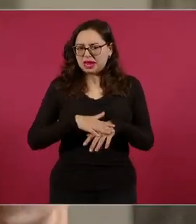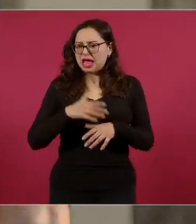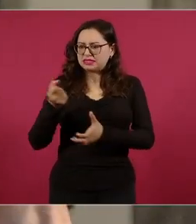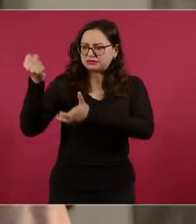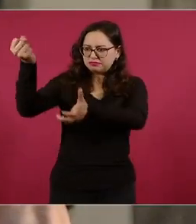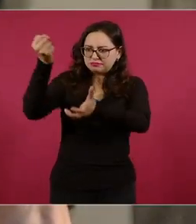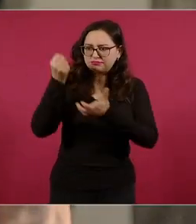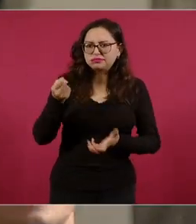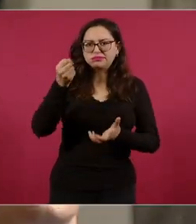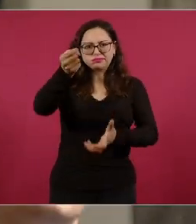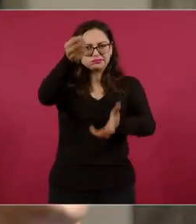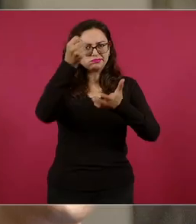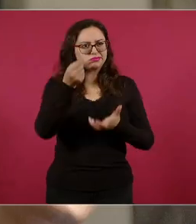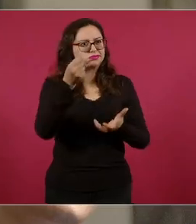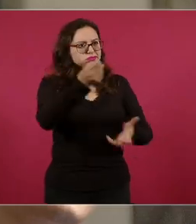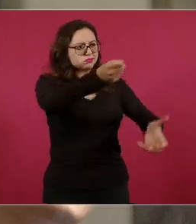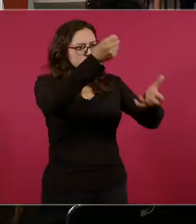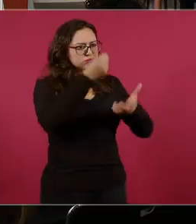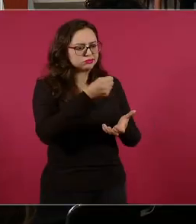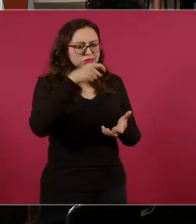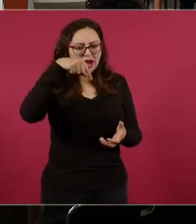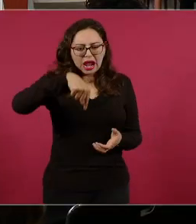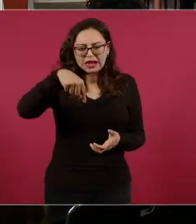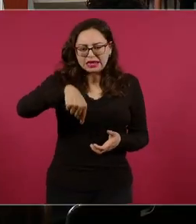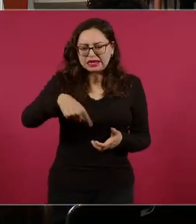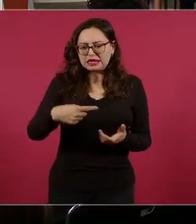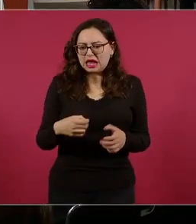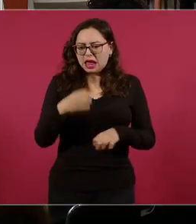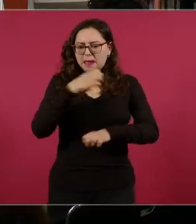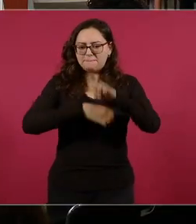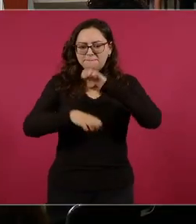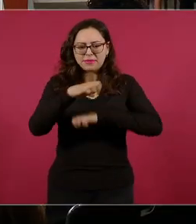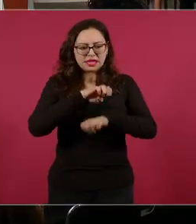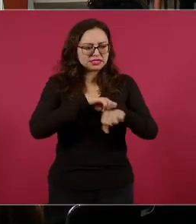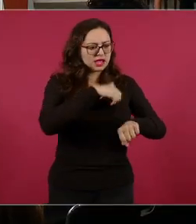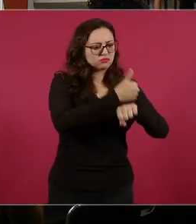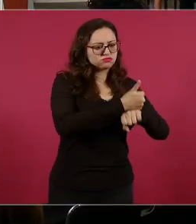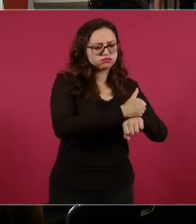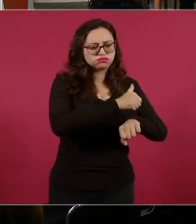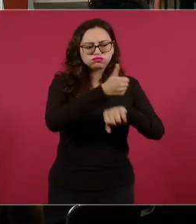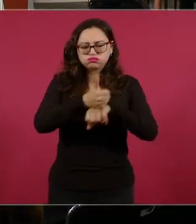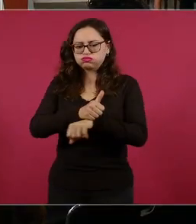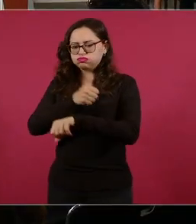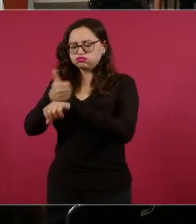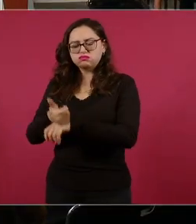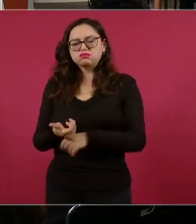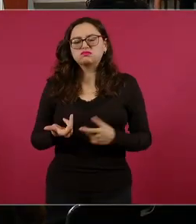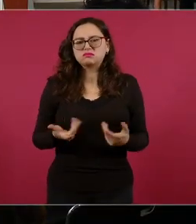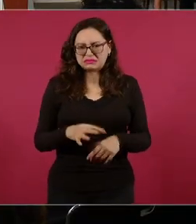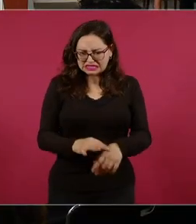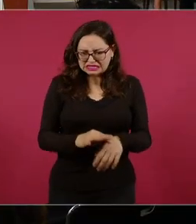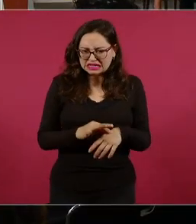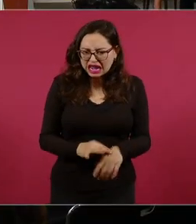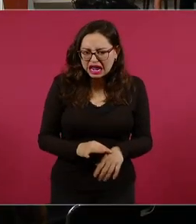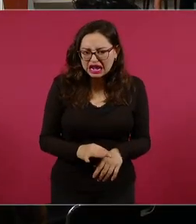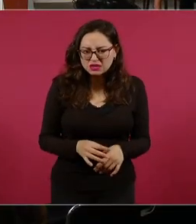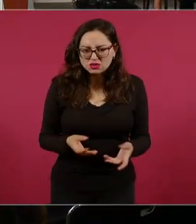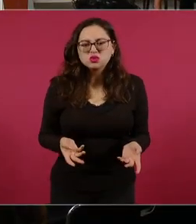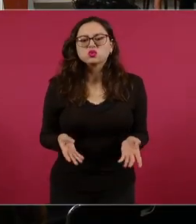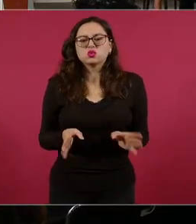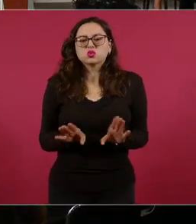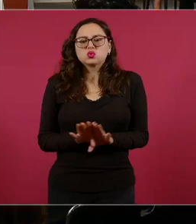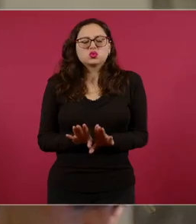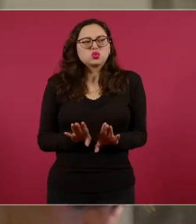la relocalización de las cadenas de producción. Cómo